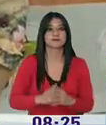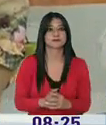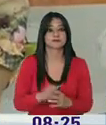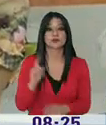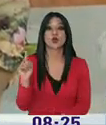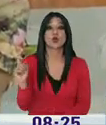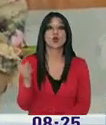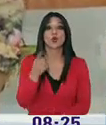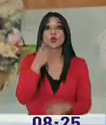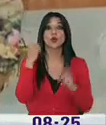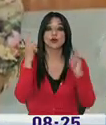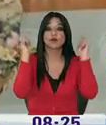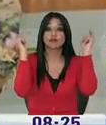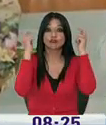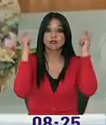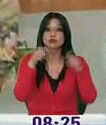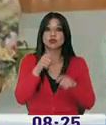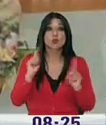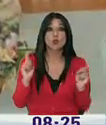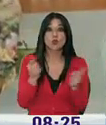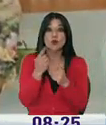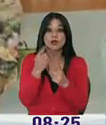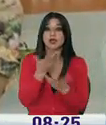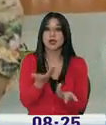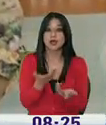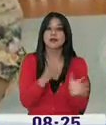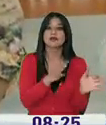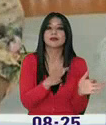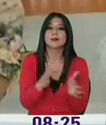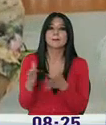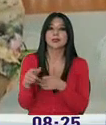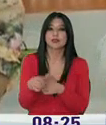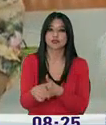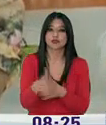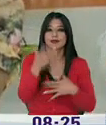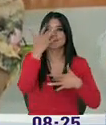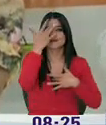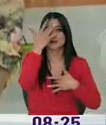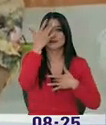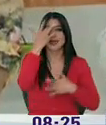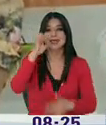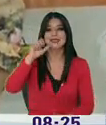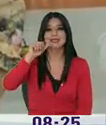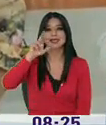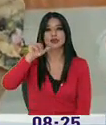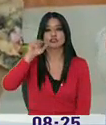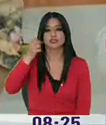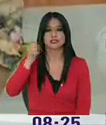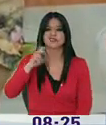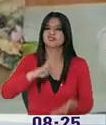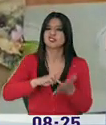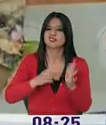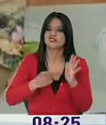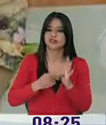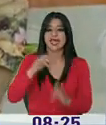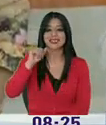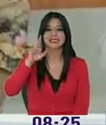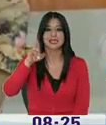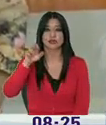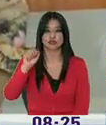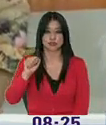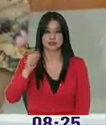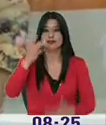fundación dedicada al tratamiento de la esclerosis múltiple en el país. ¿Qué es la esclerosis múltiple? Es una enfermedad